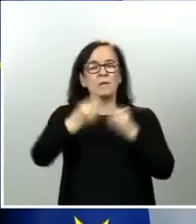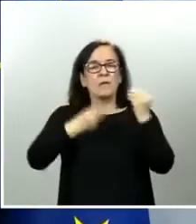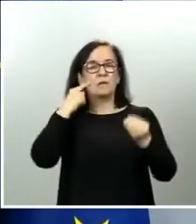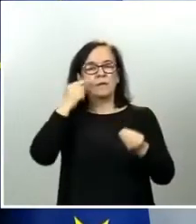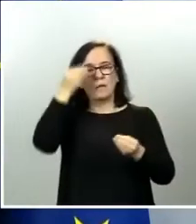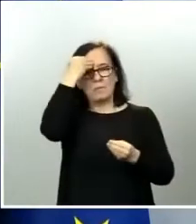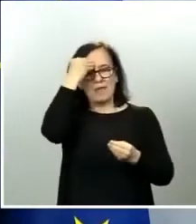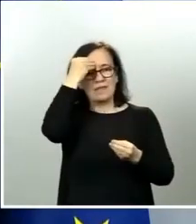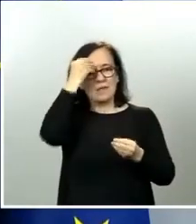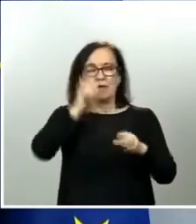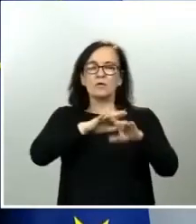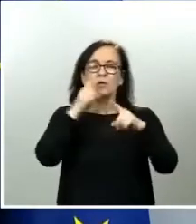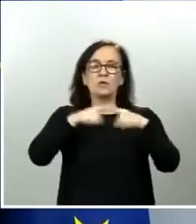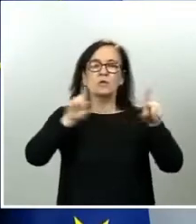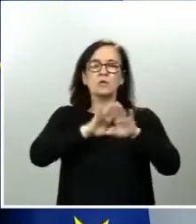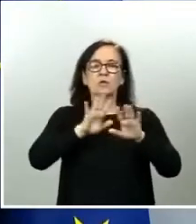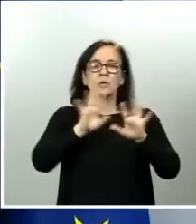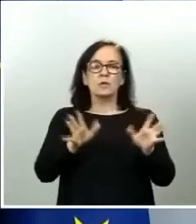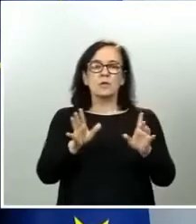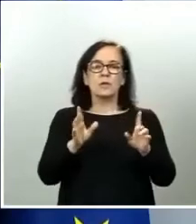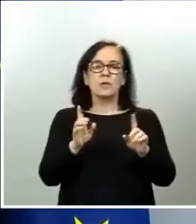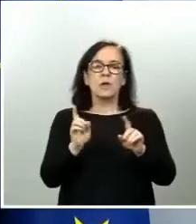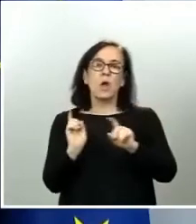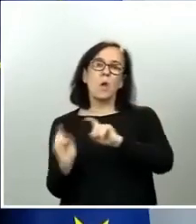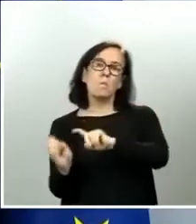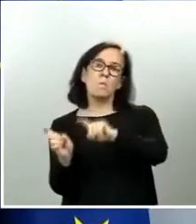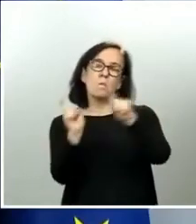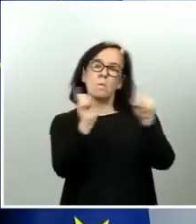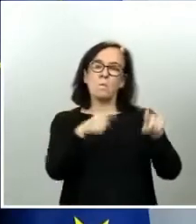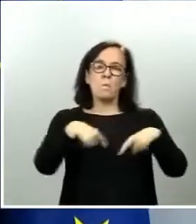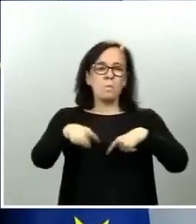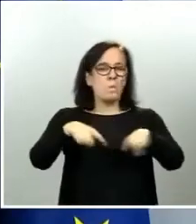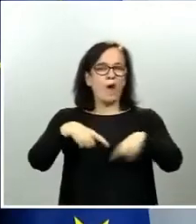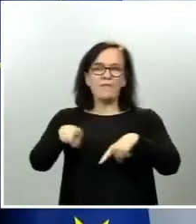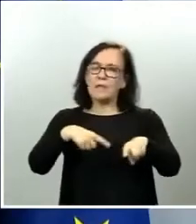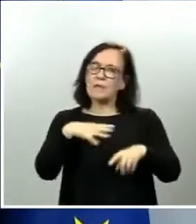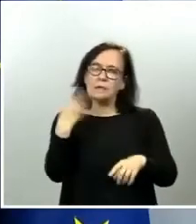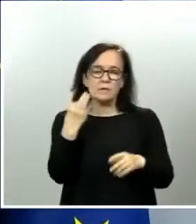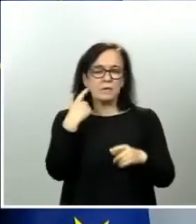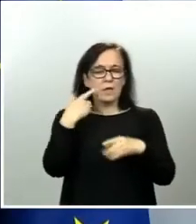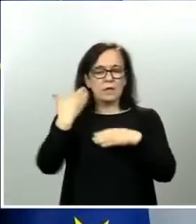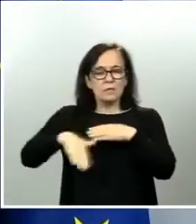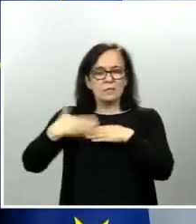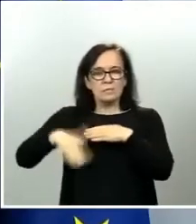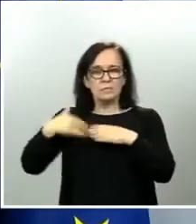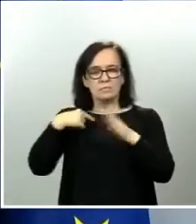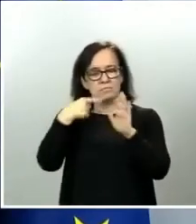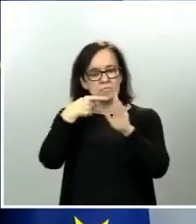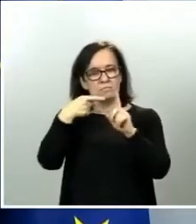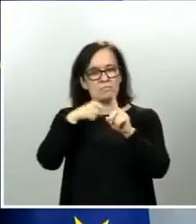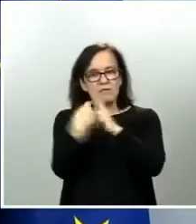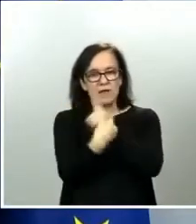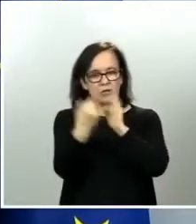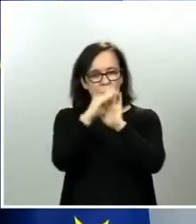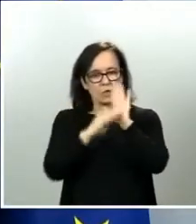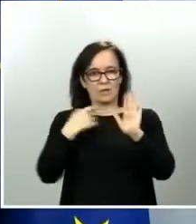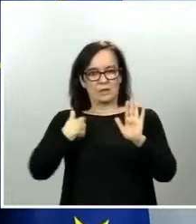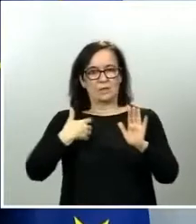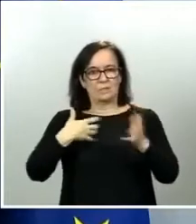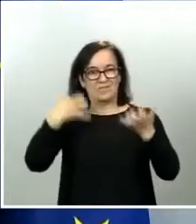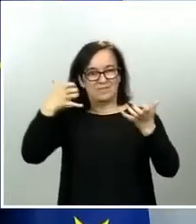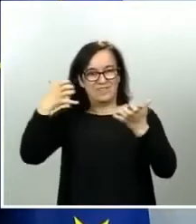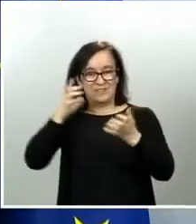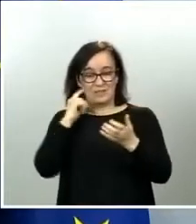muy claro, la movilidad debe quedar en los límites y en los parámetros que hemos conseguido al día de hoy. Con ese